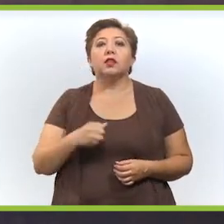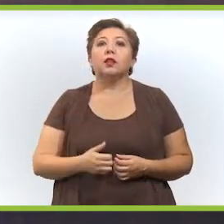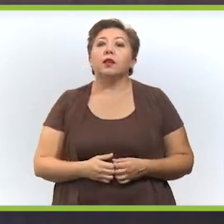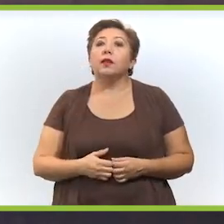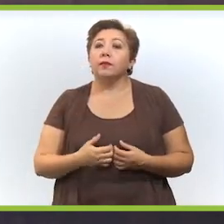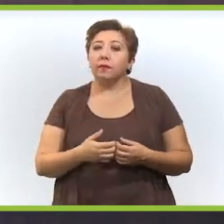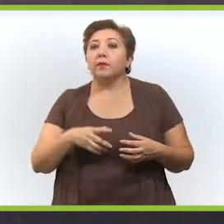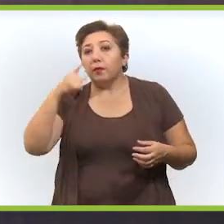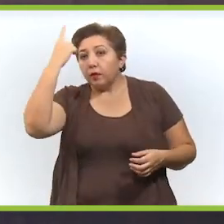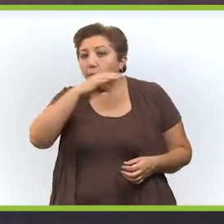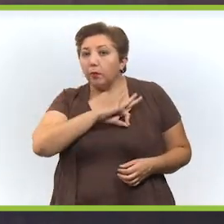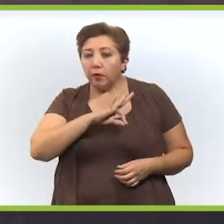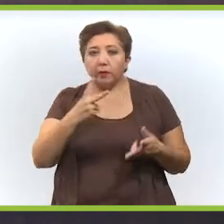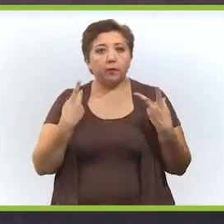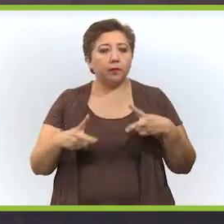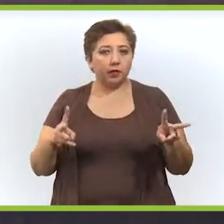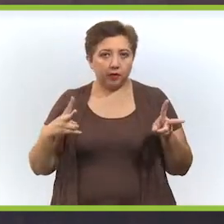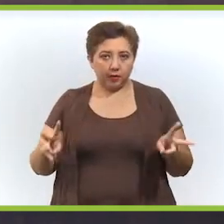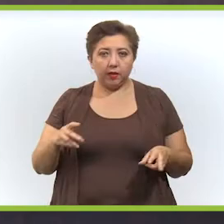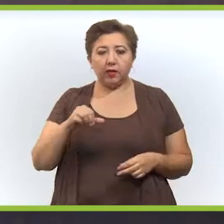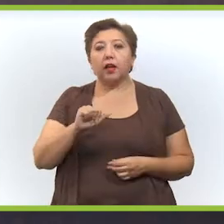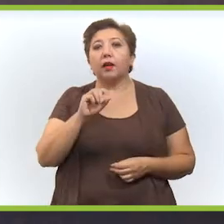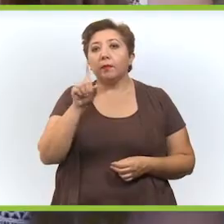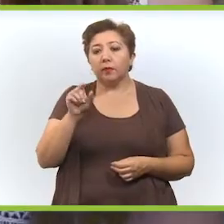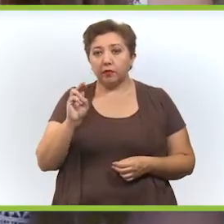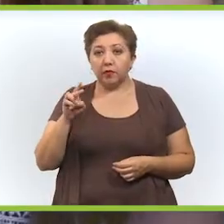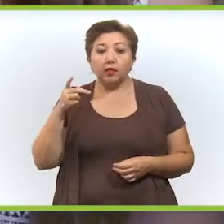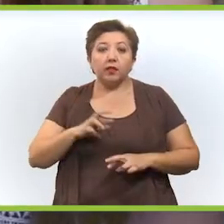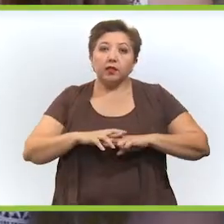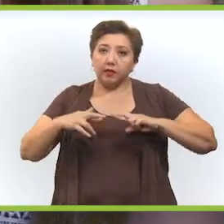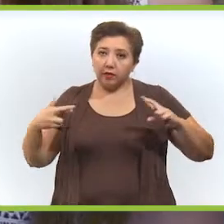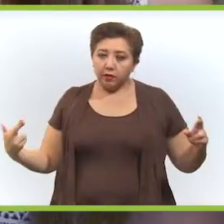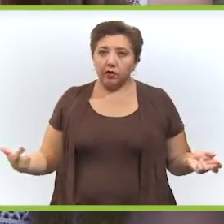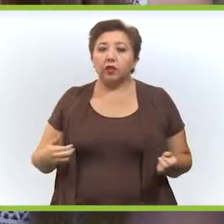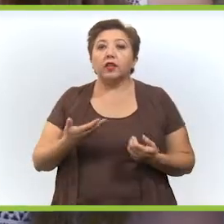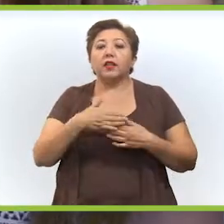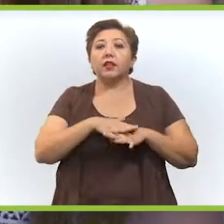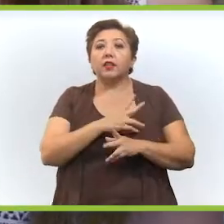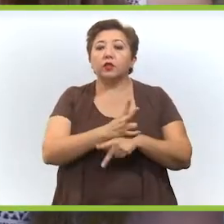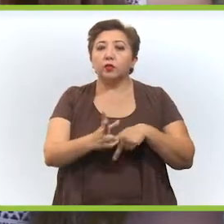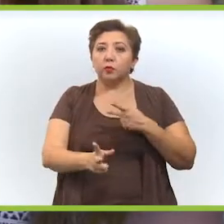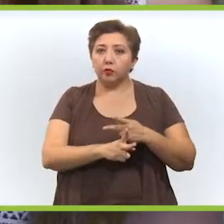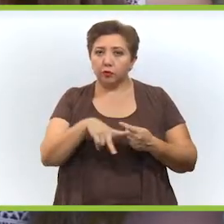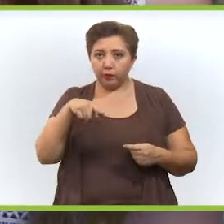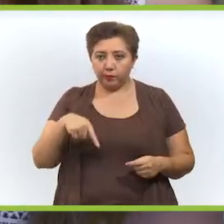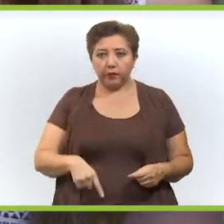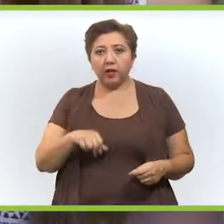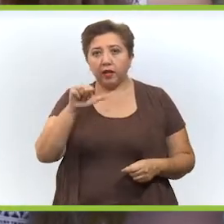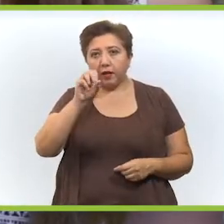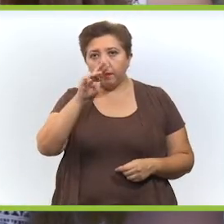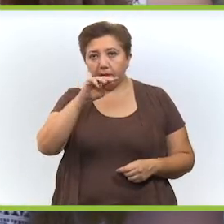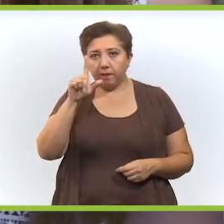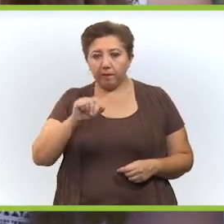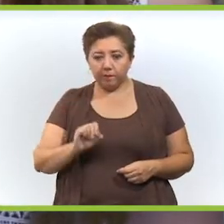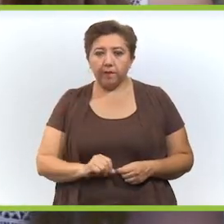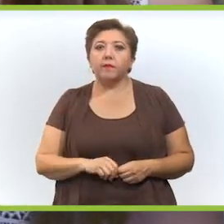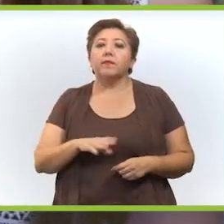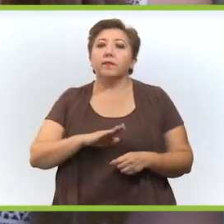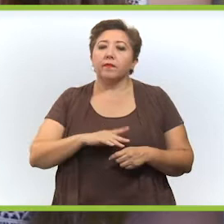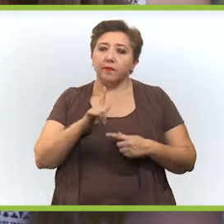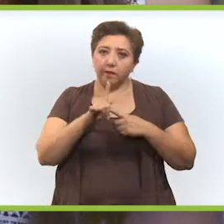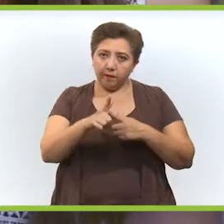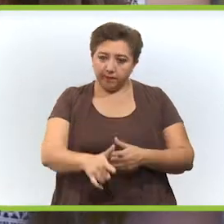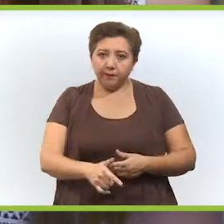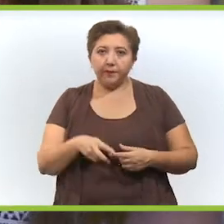emprendedores, para que puedan vender sus productos en Amazon. Entonces, pues esta relación entre los productos locales y Amazon se va a seguir